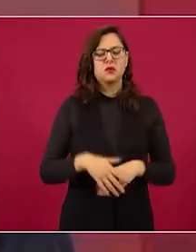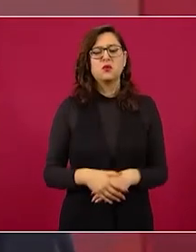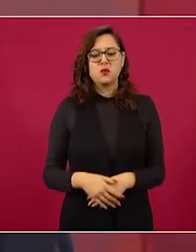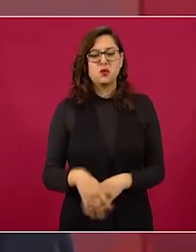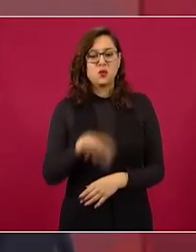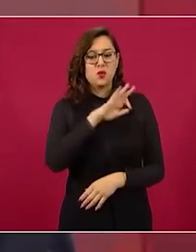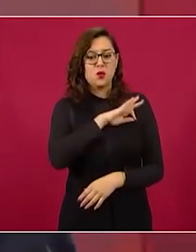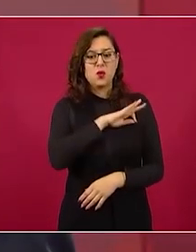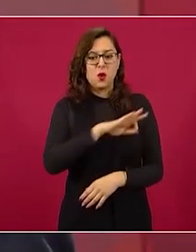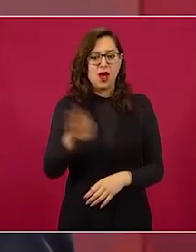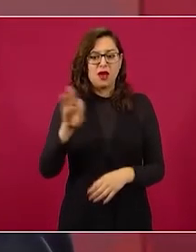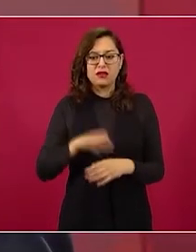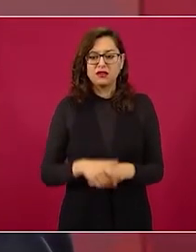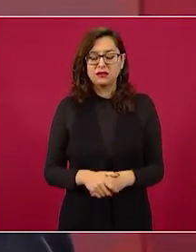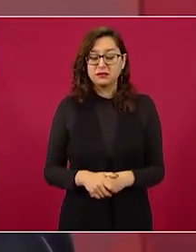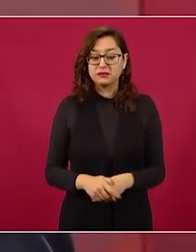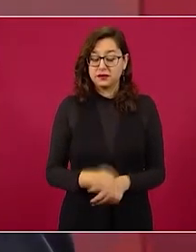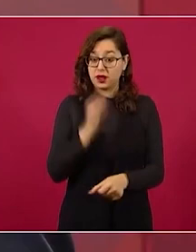de mentiras